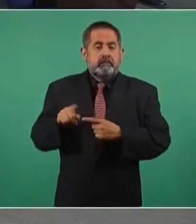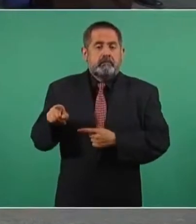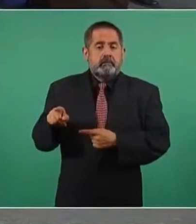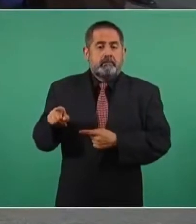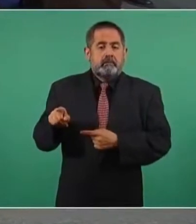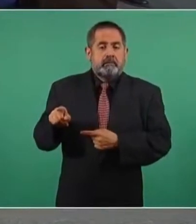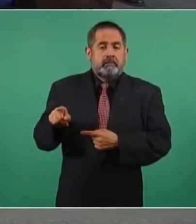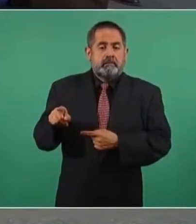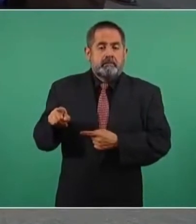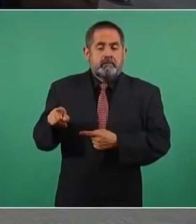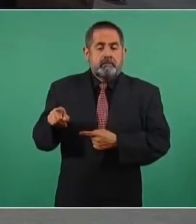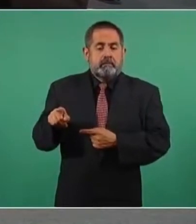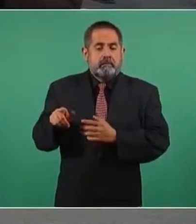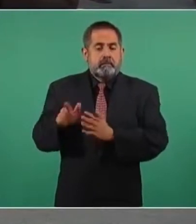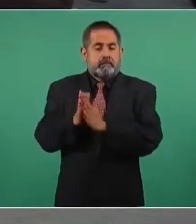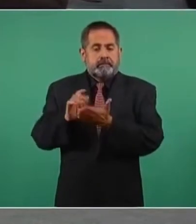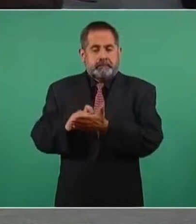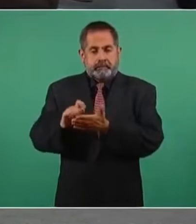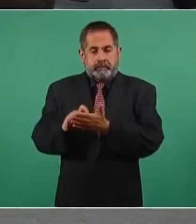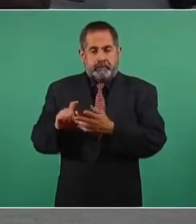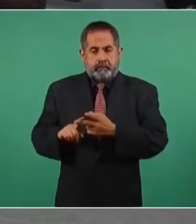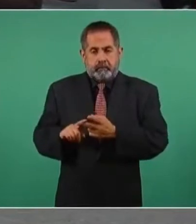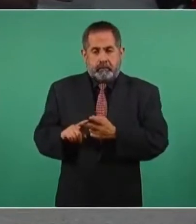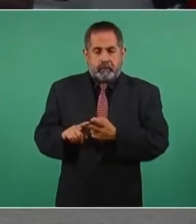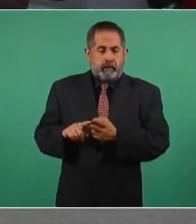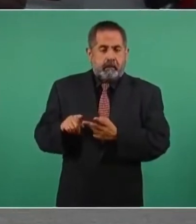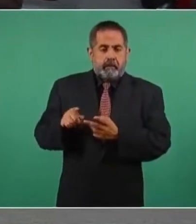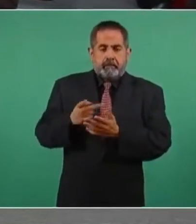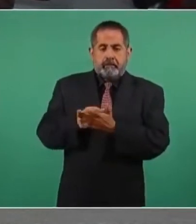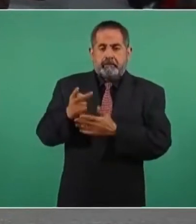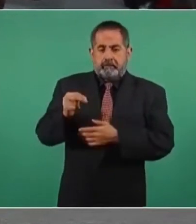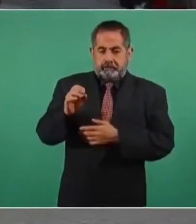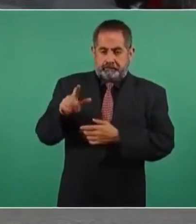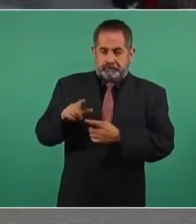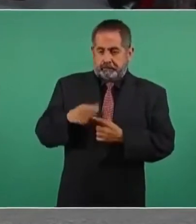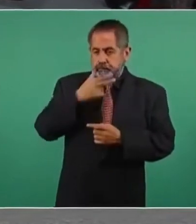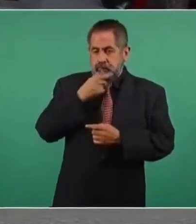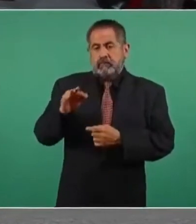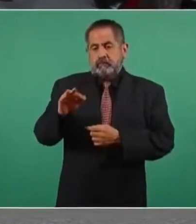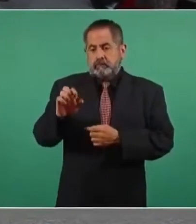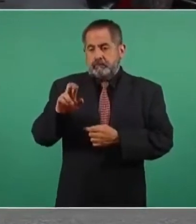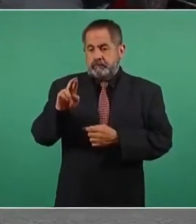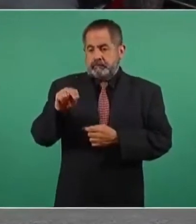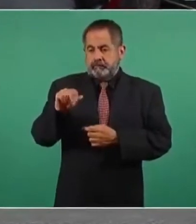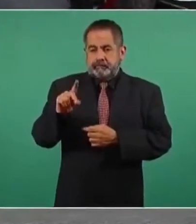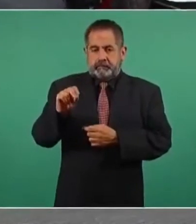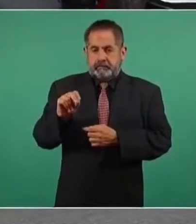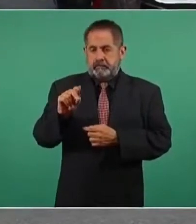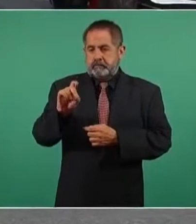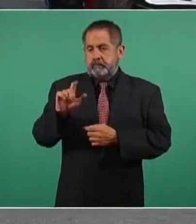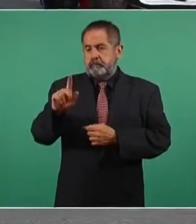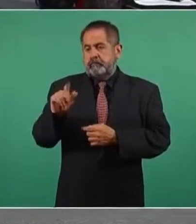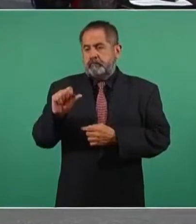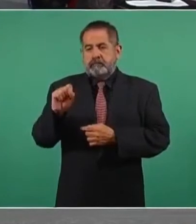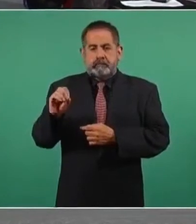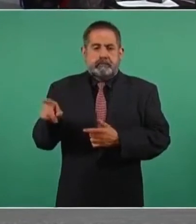de literatura premio Nobel de literatura Fernando del Paso gran